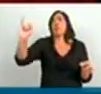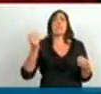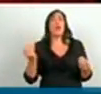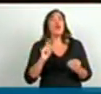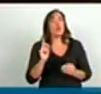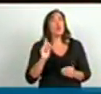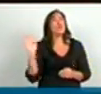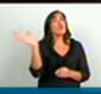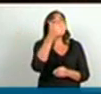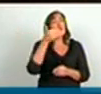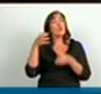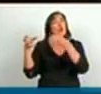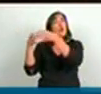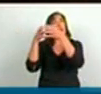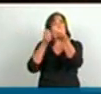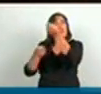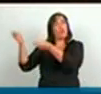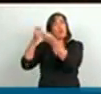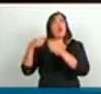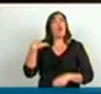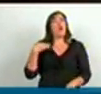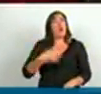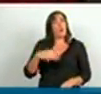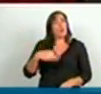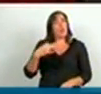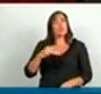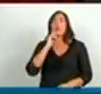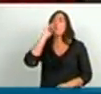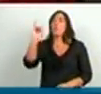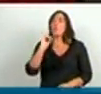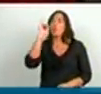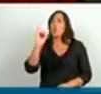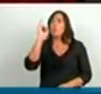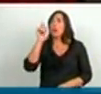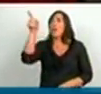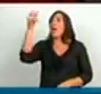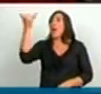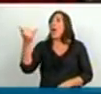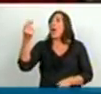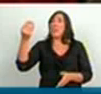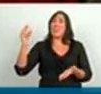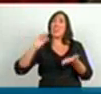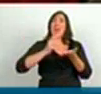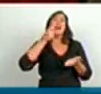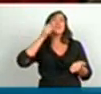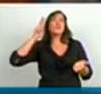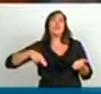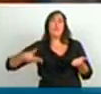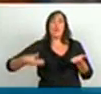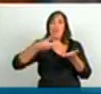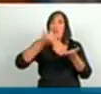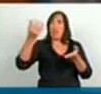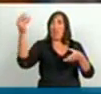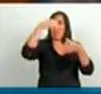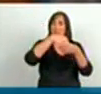organismos bursátiles hay obligación de informar a los accionistas, y si no, pregúntenle a la SEC, de